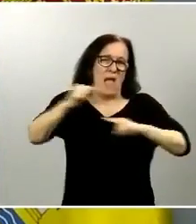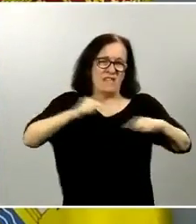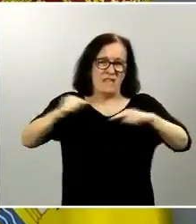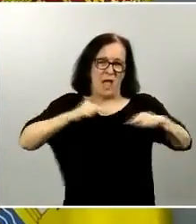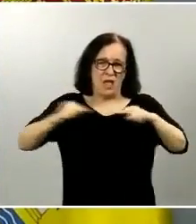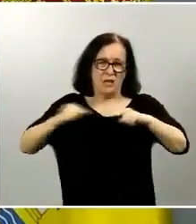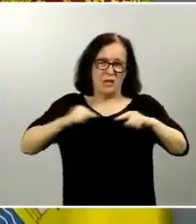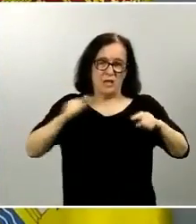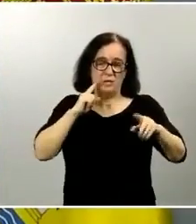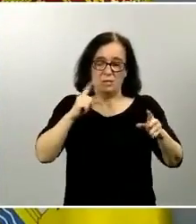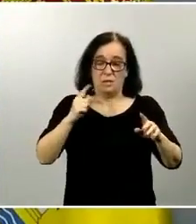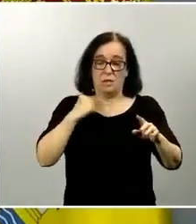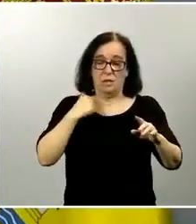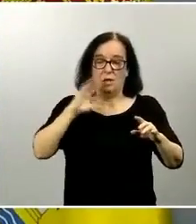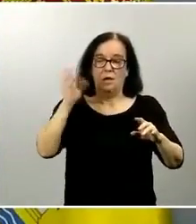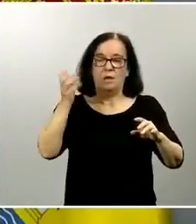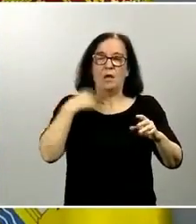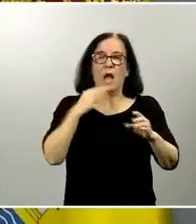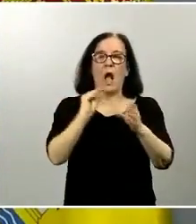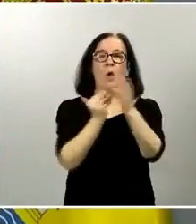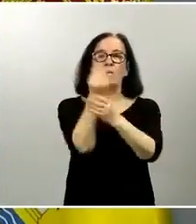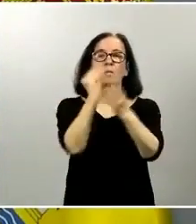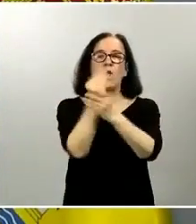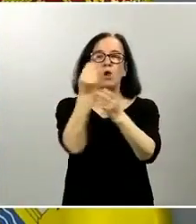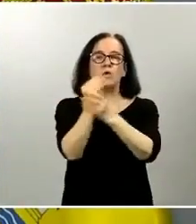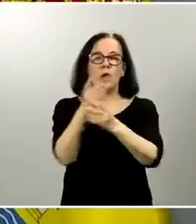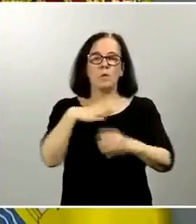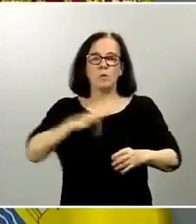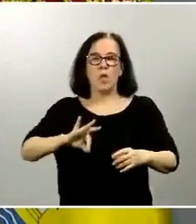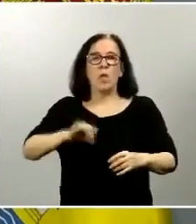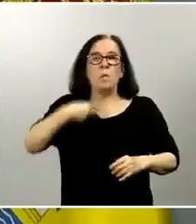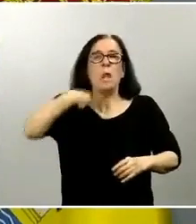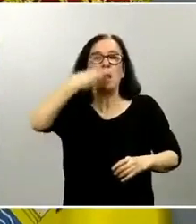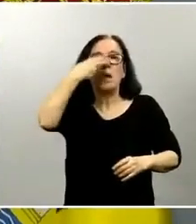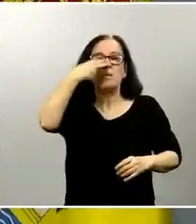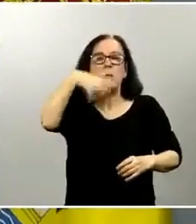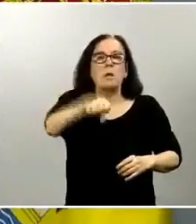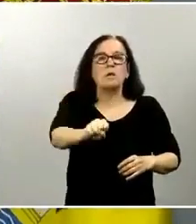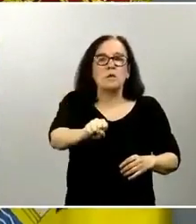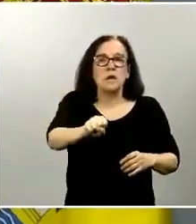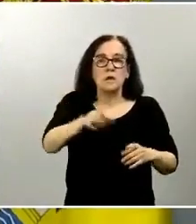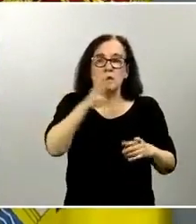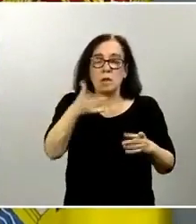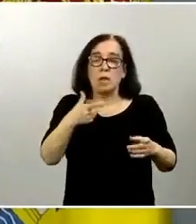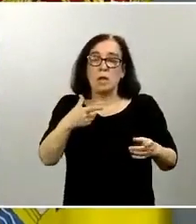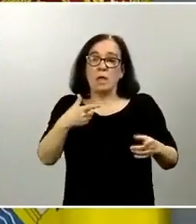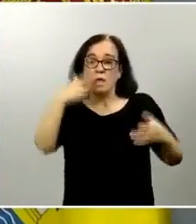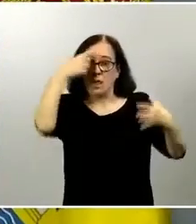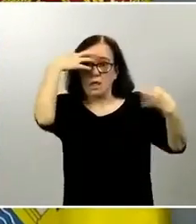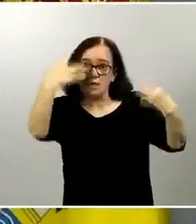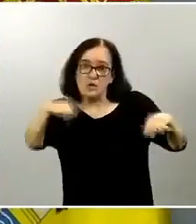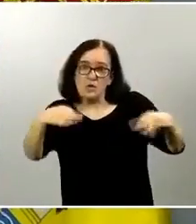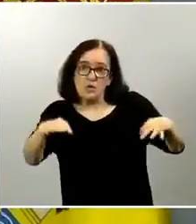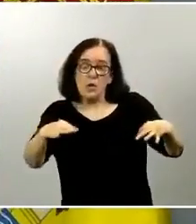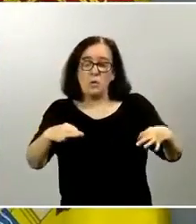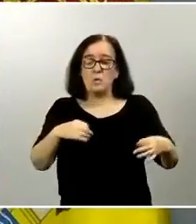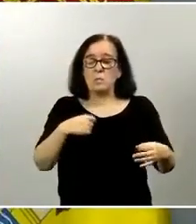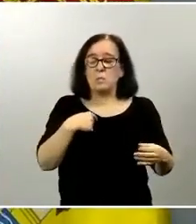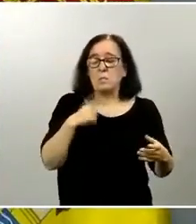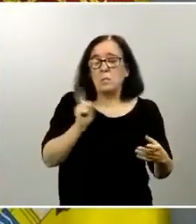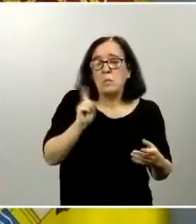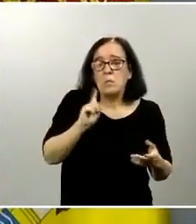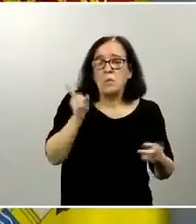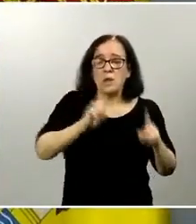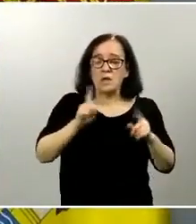dándonos a entender que hay un producto que por el podemos estar interesados y que aquel incauto o aquel despreocupado de lo que hay